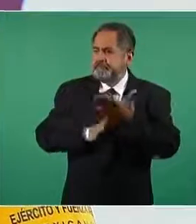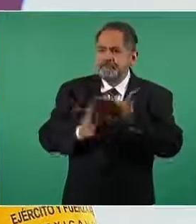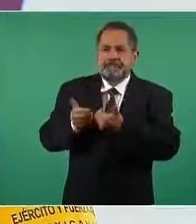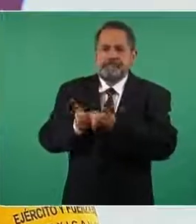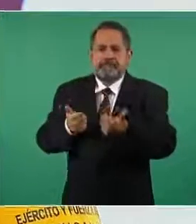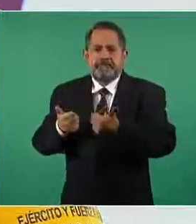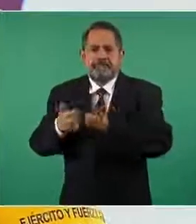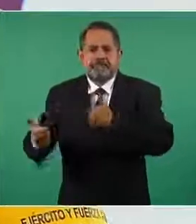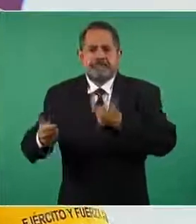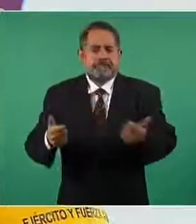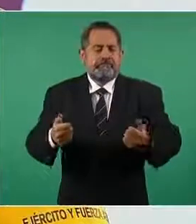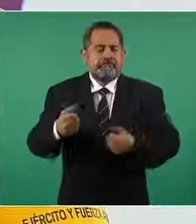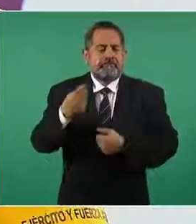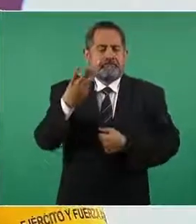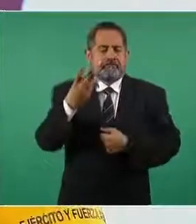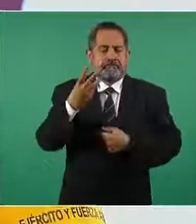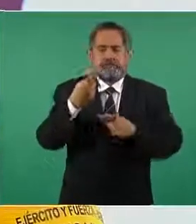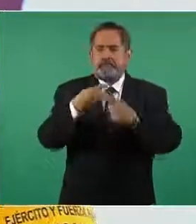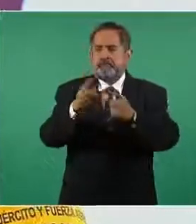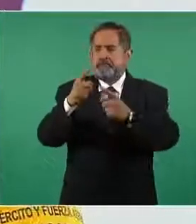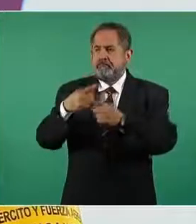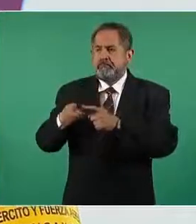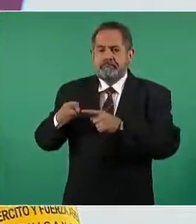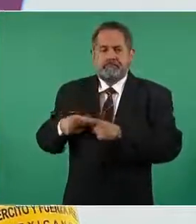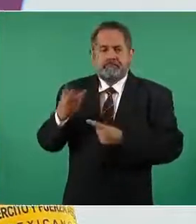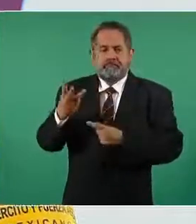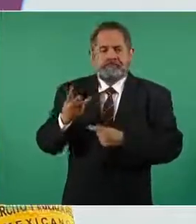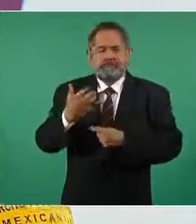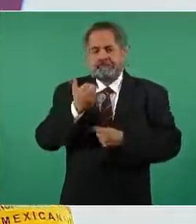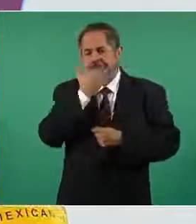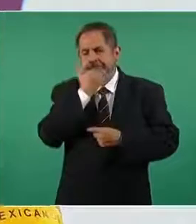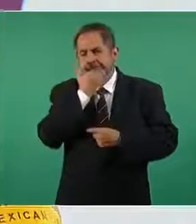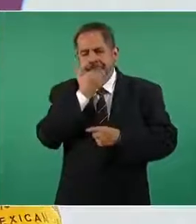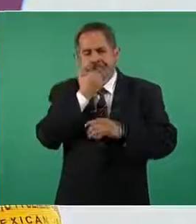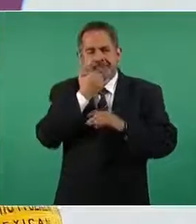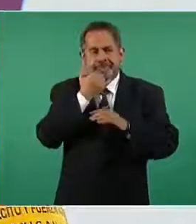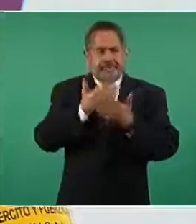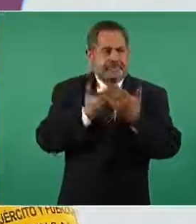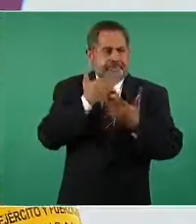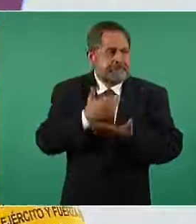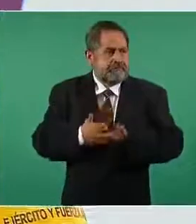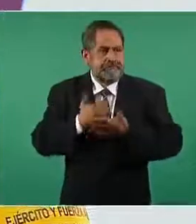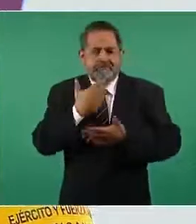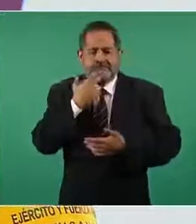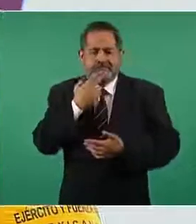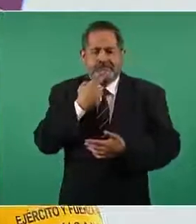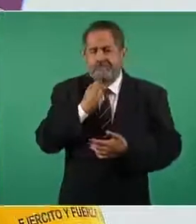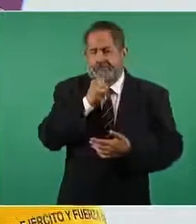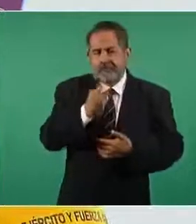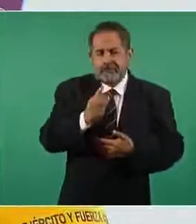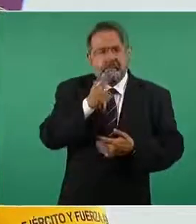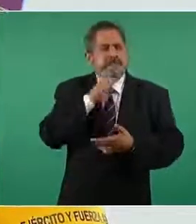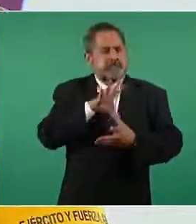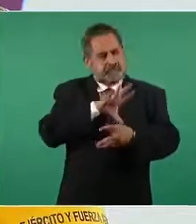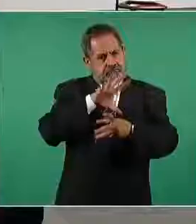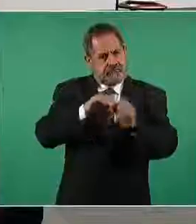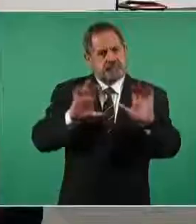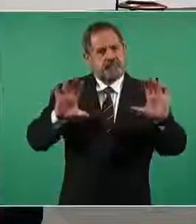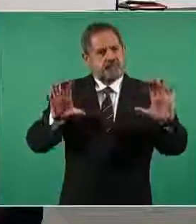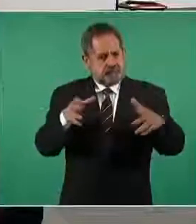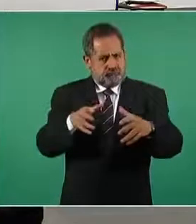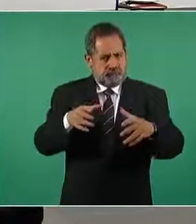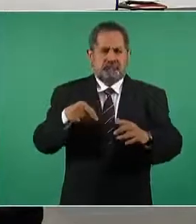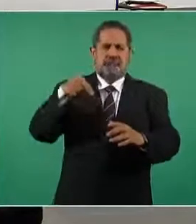en al menos tres locaciones diferentes afectando el tiempo de reacción y la capacidad de concentración